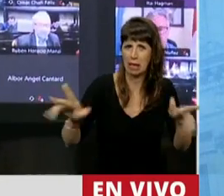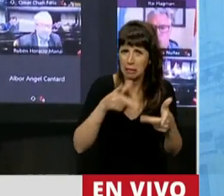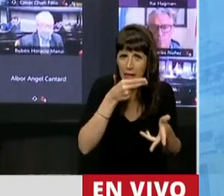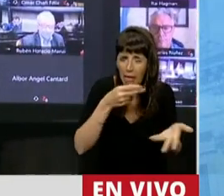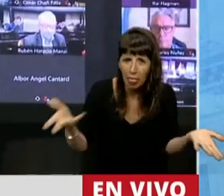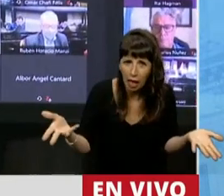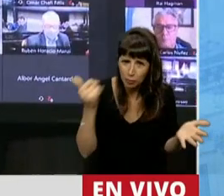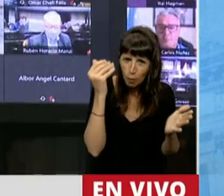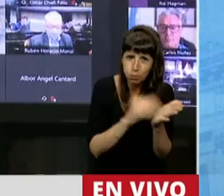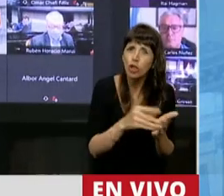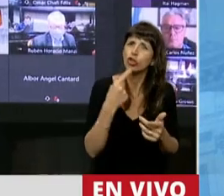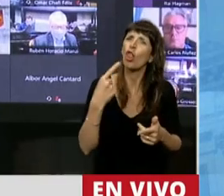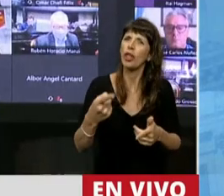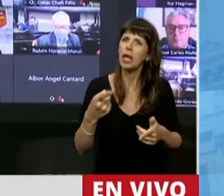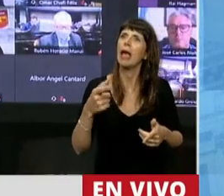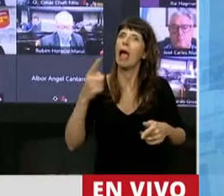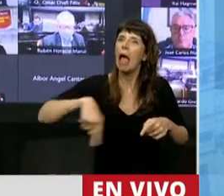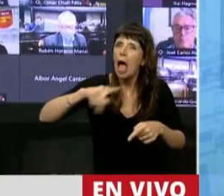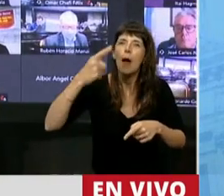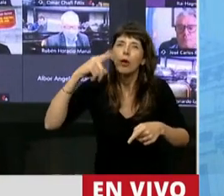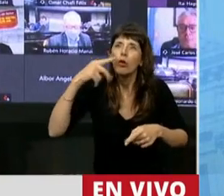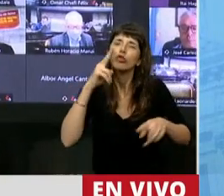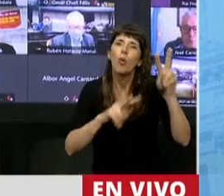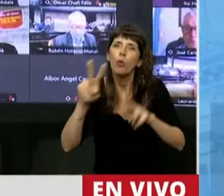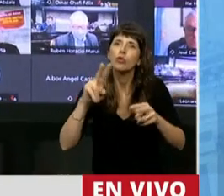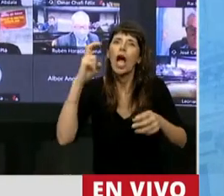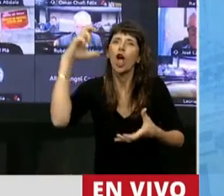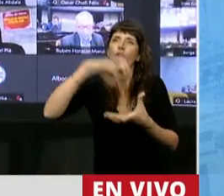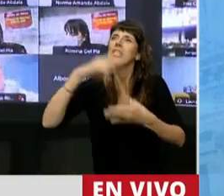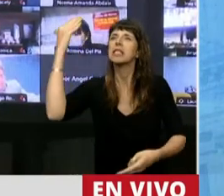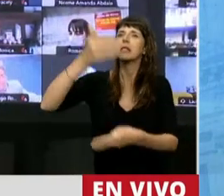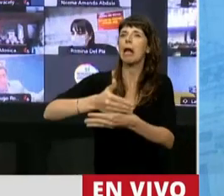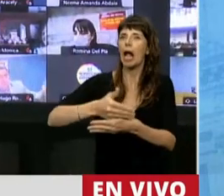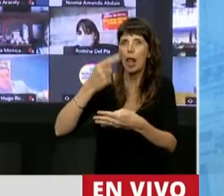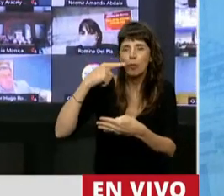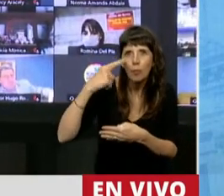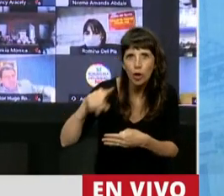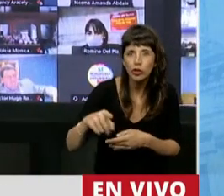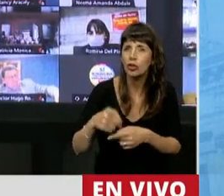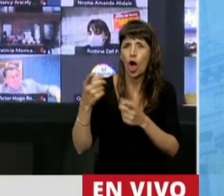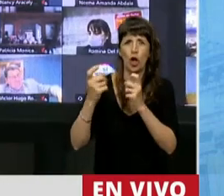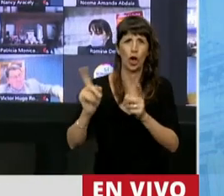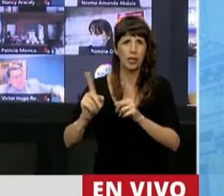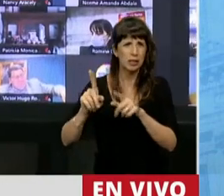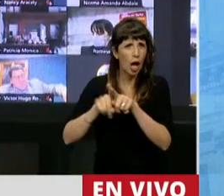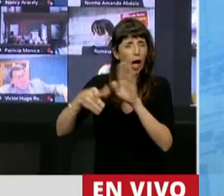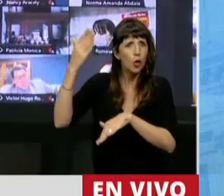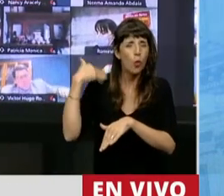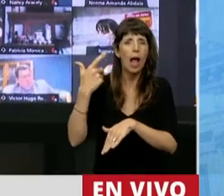que querían cerrar el Congreso, que no necesitaban hacer como lo había hecho Figueroa Alcorta en